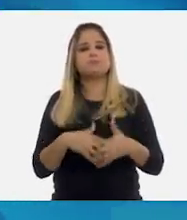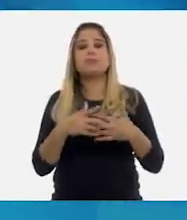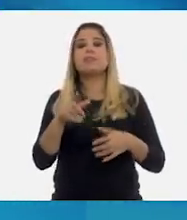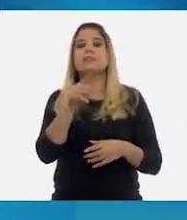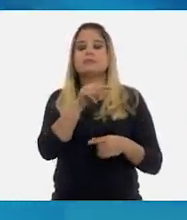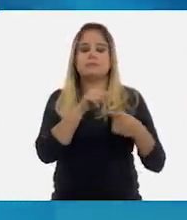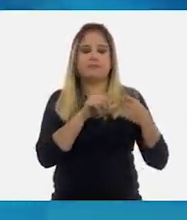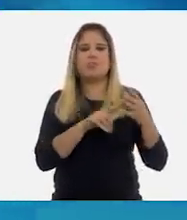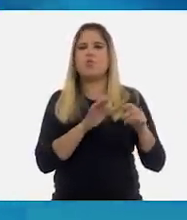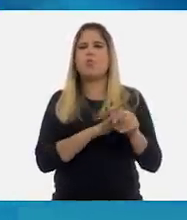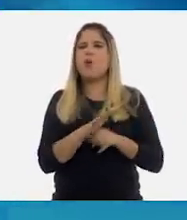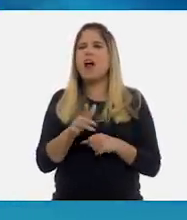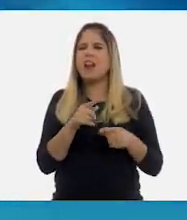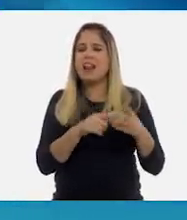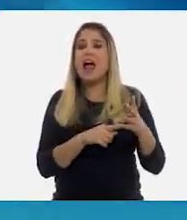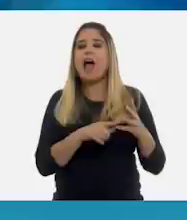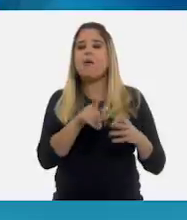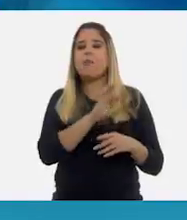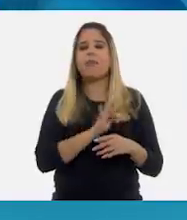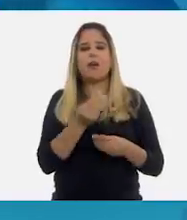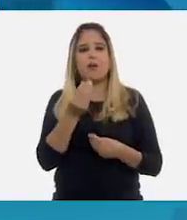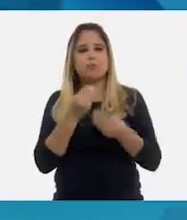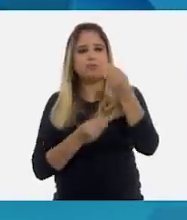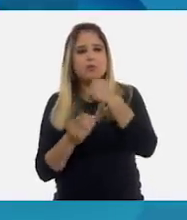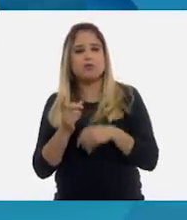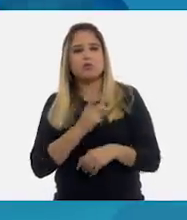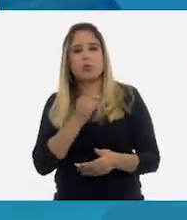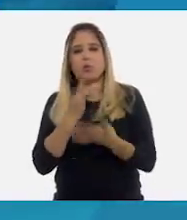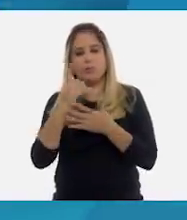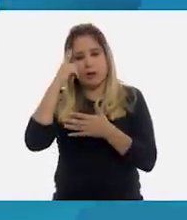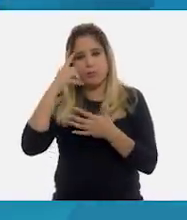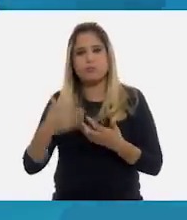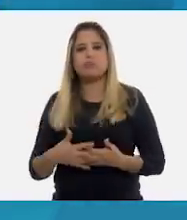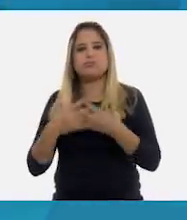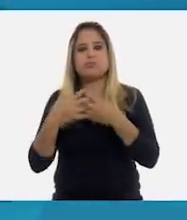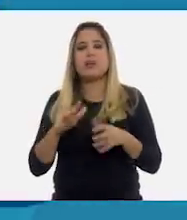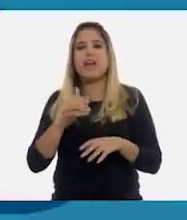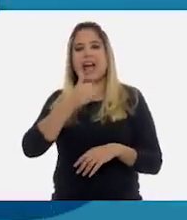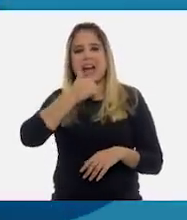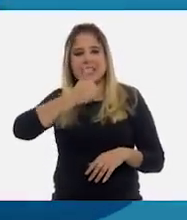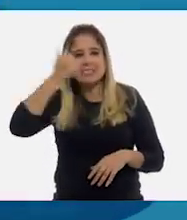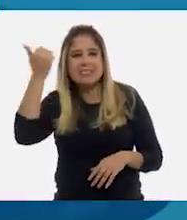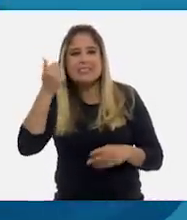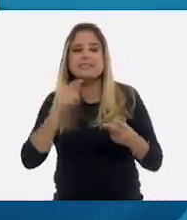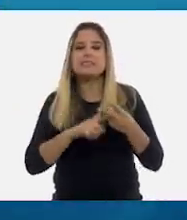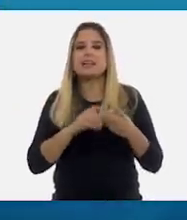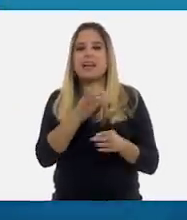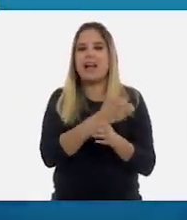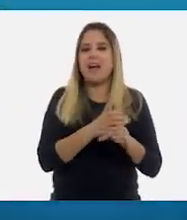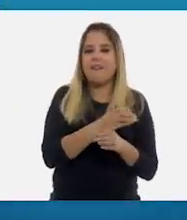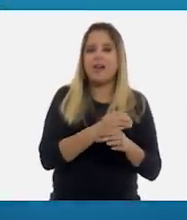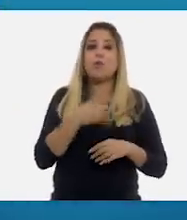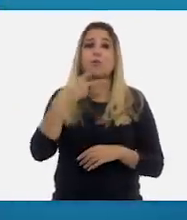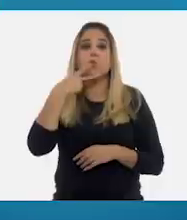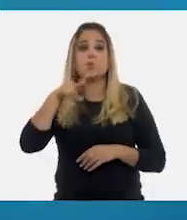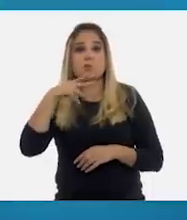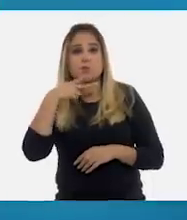son aquellos que podemos consumir solo cuando han sido procesados, como la caña de azúcar, el café y el tabaco.